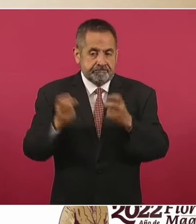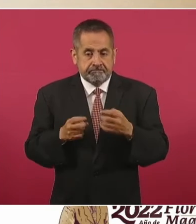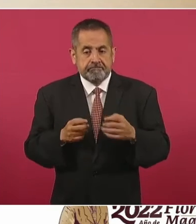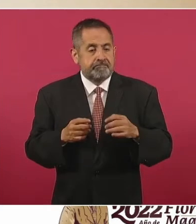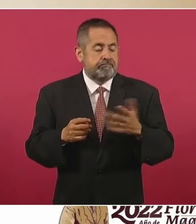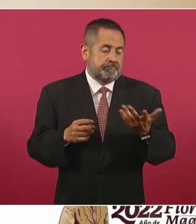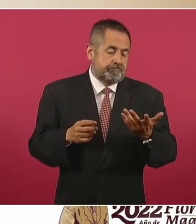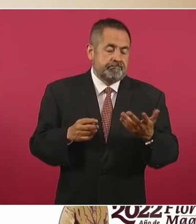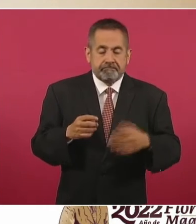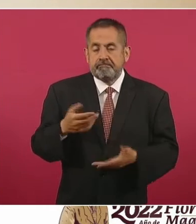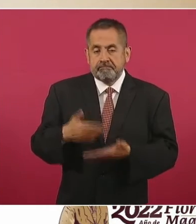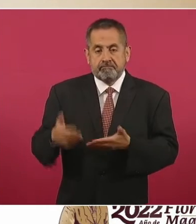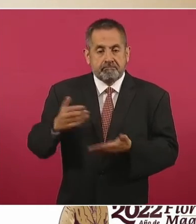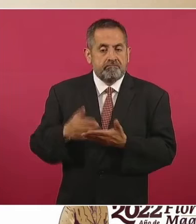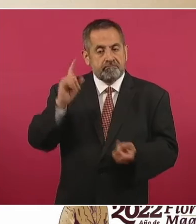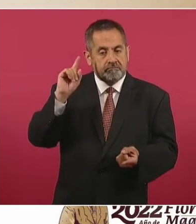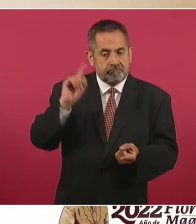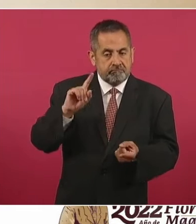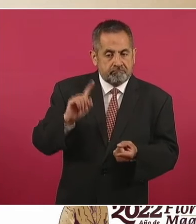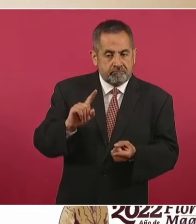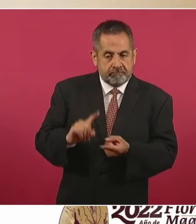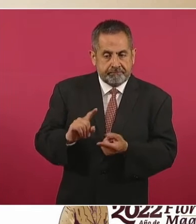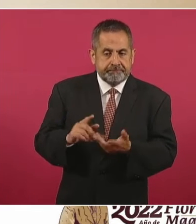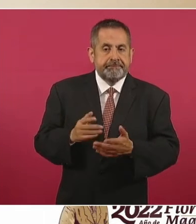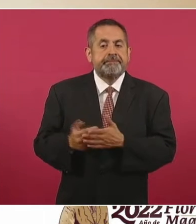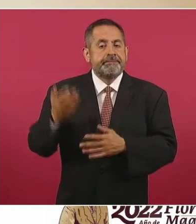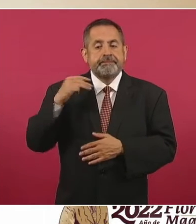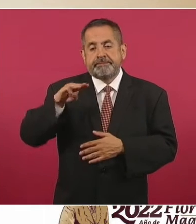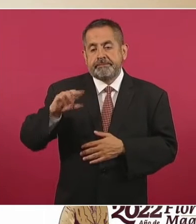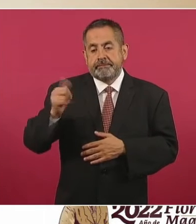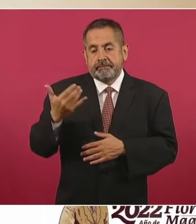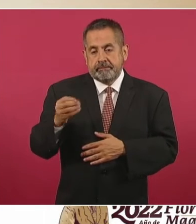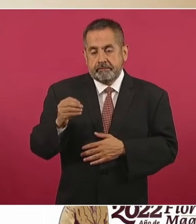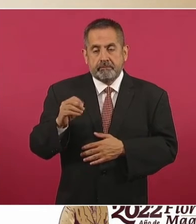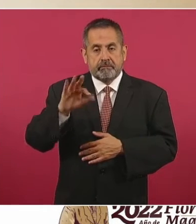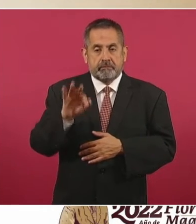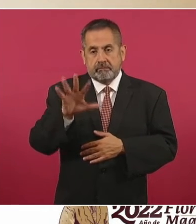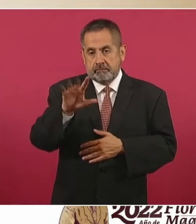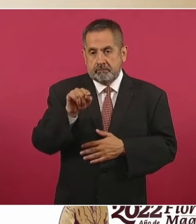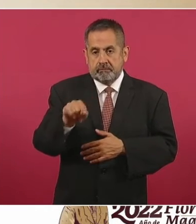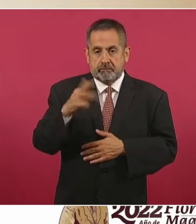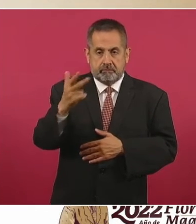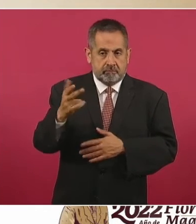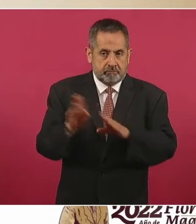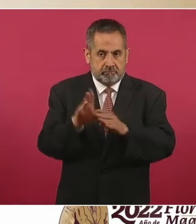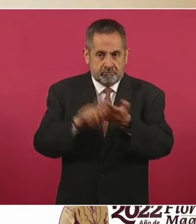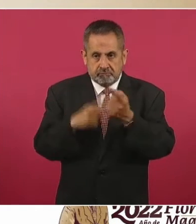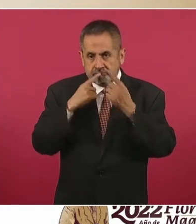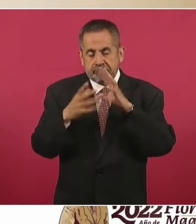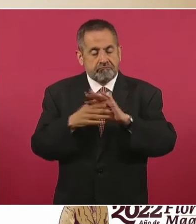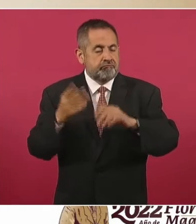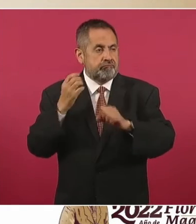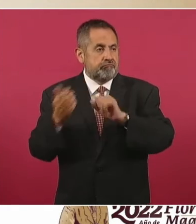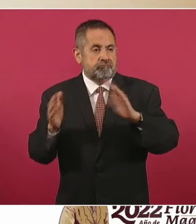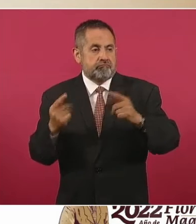claramente a la baja. En mayo se redujo cuarenta y cinco punto ocho respecto al máximo histórico de